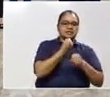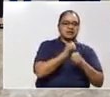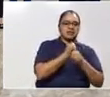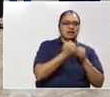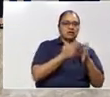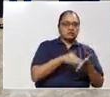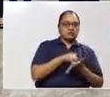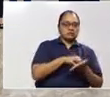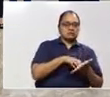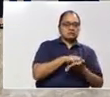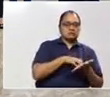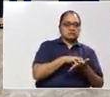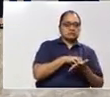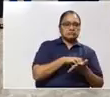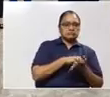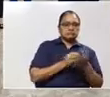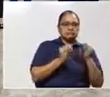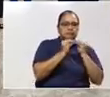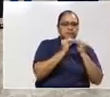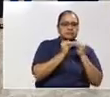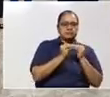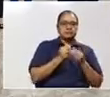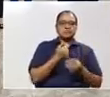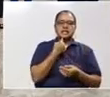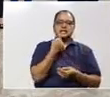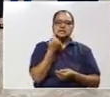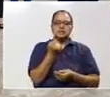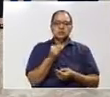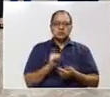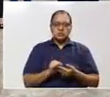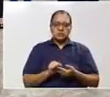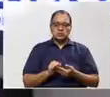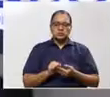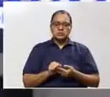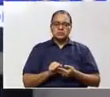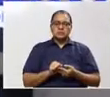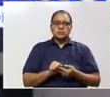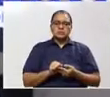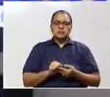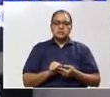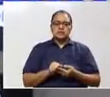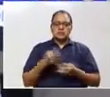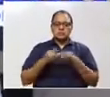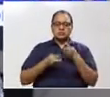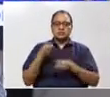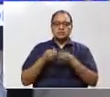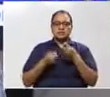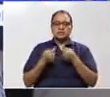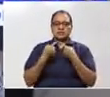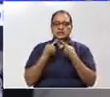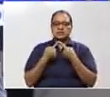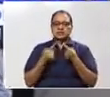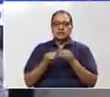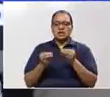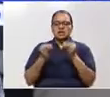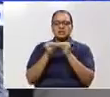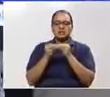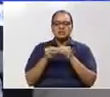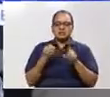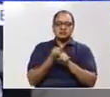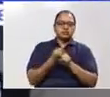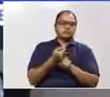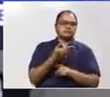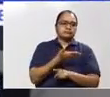débil, que son los trabajadores que históricamente son los que han sufrido estas crisis y es a quien más les impacta.